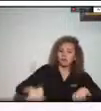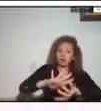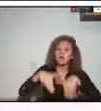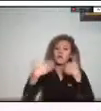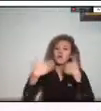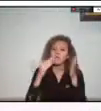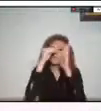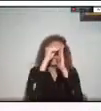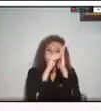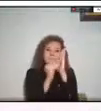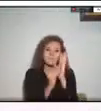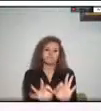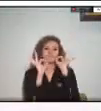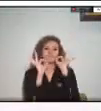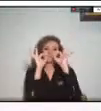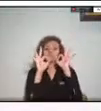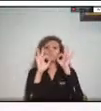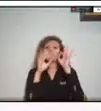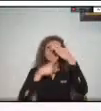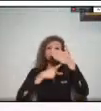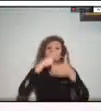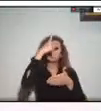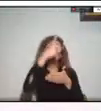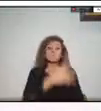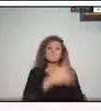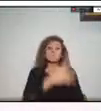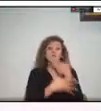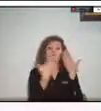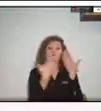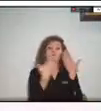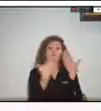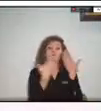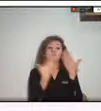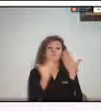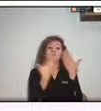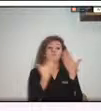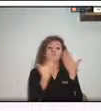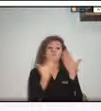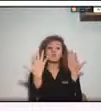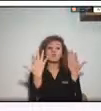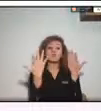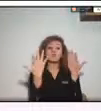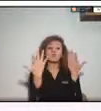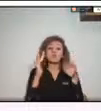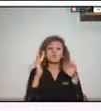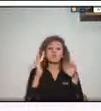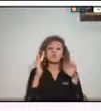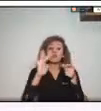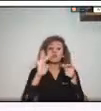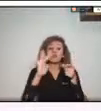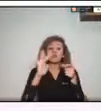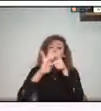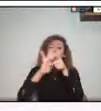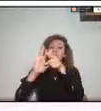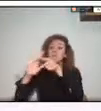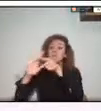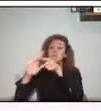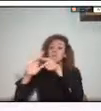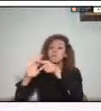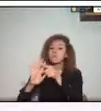permitan adelantar proyectos que lleguen a una adecuada concertación del ordenamiento territorial y la gestión de riesgo de desastres